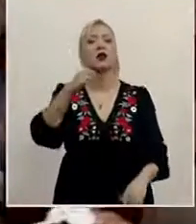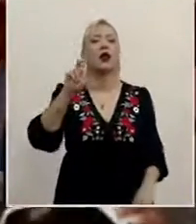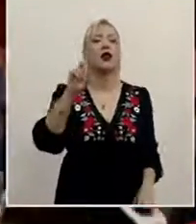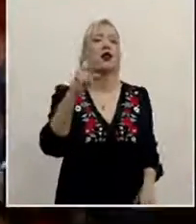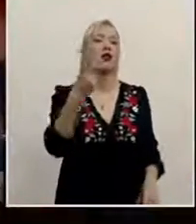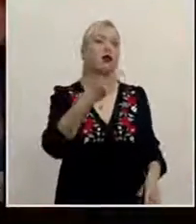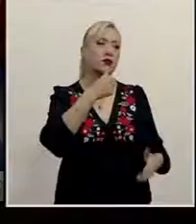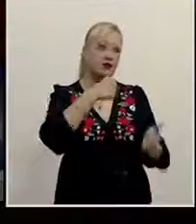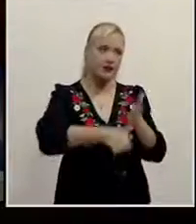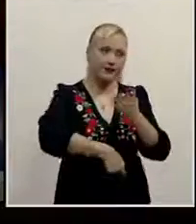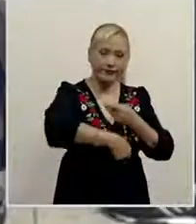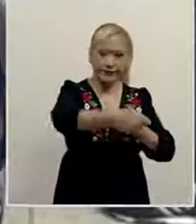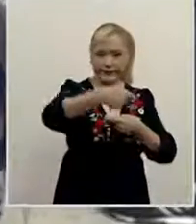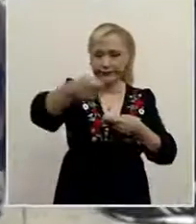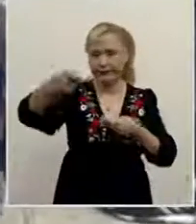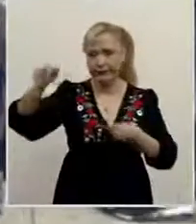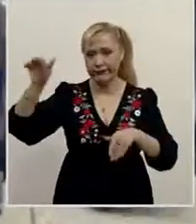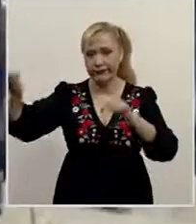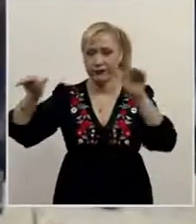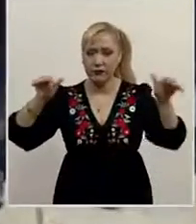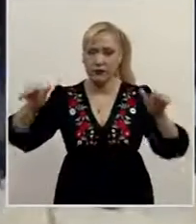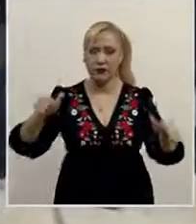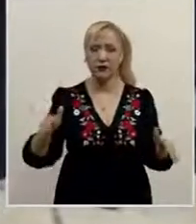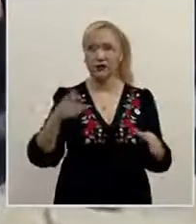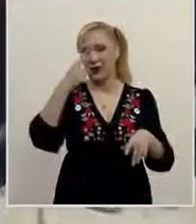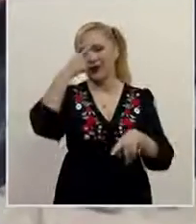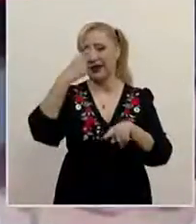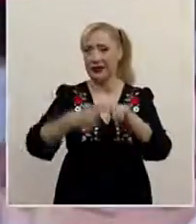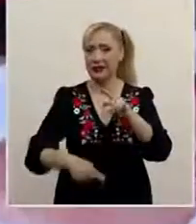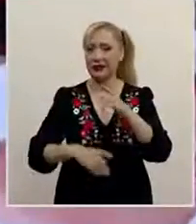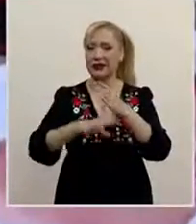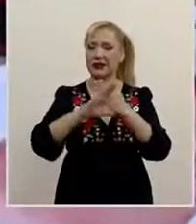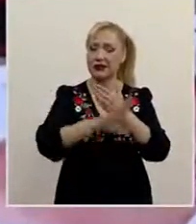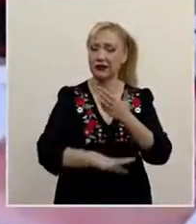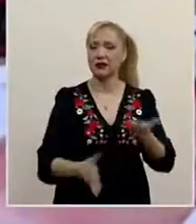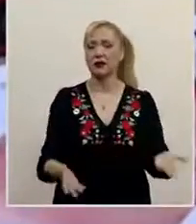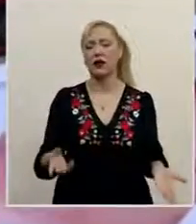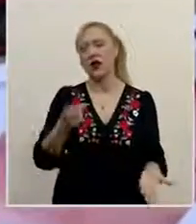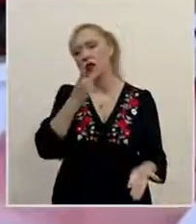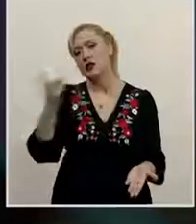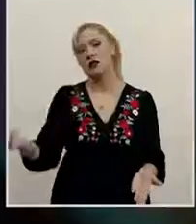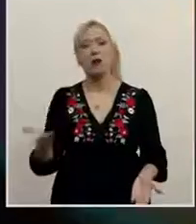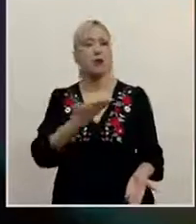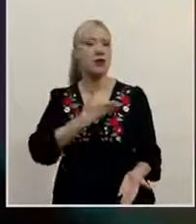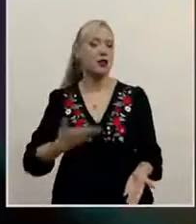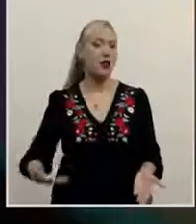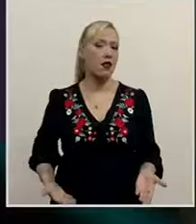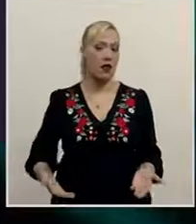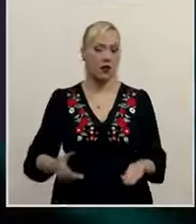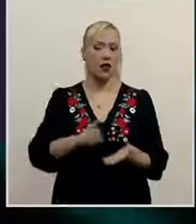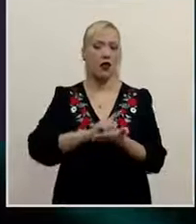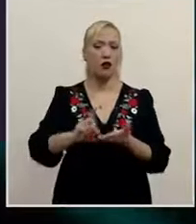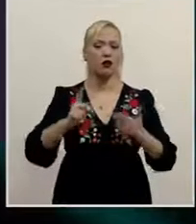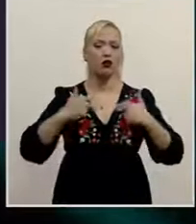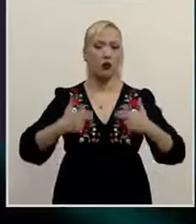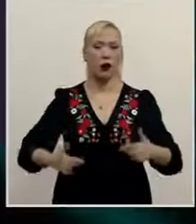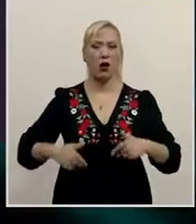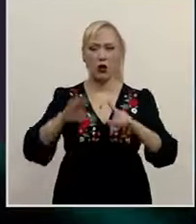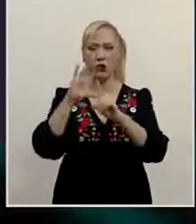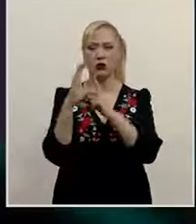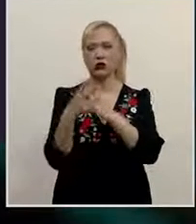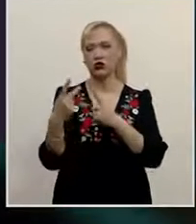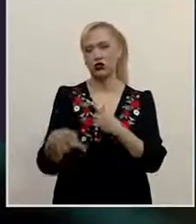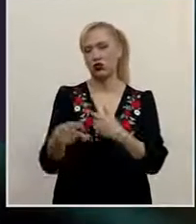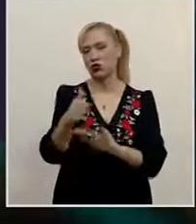medidas cautelares, reveló Naxieli Ramírez, presidenta de la Comisión de Derechos Humanos de la Ciudad de